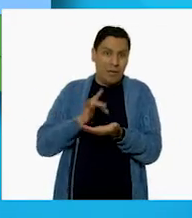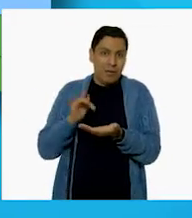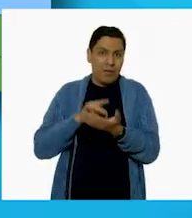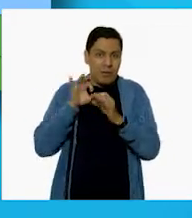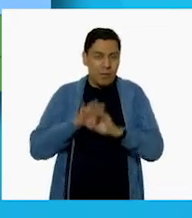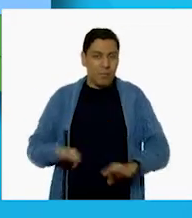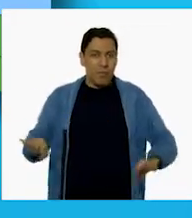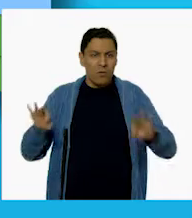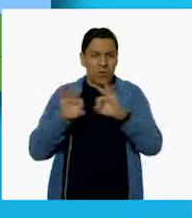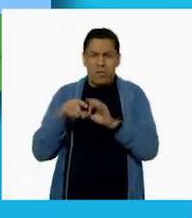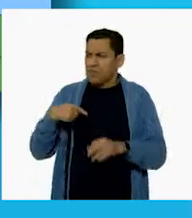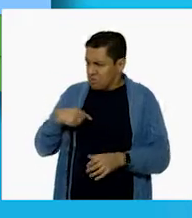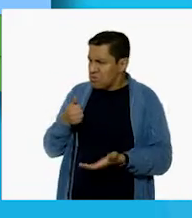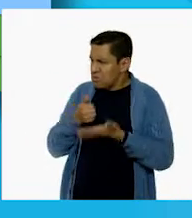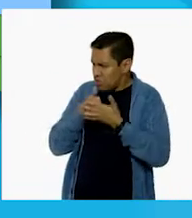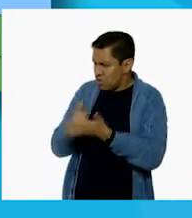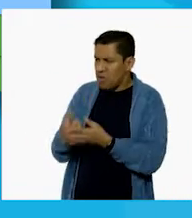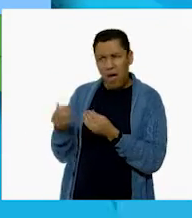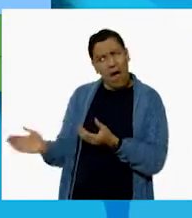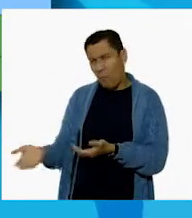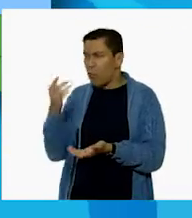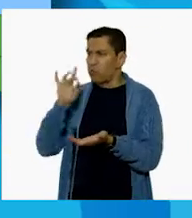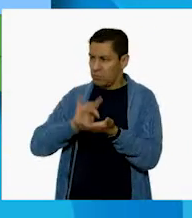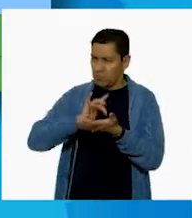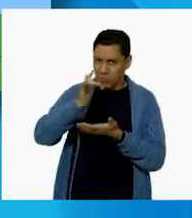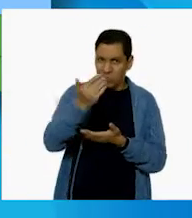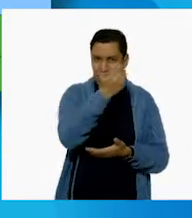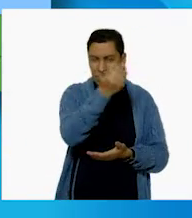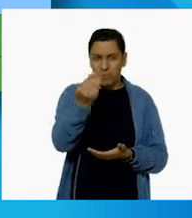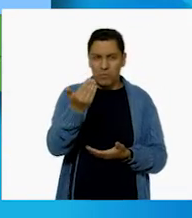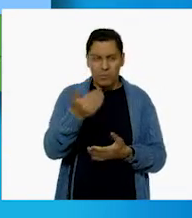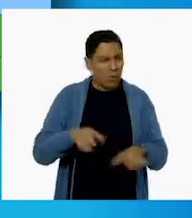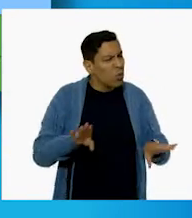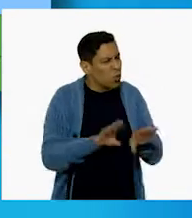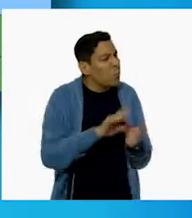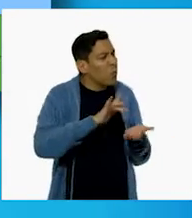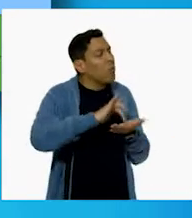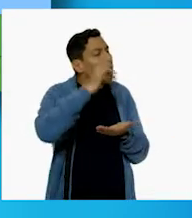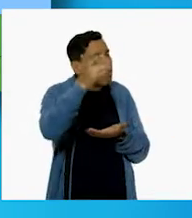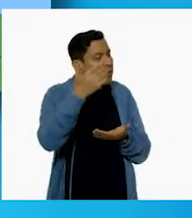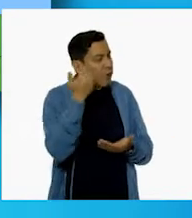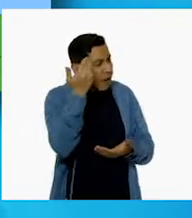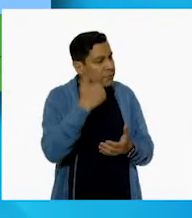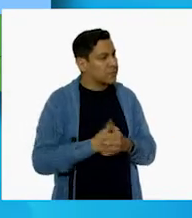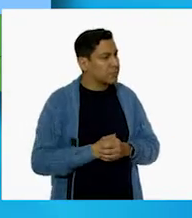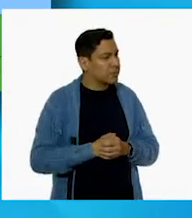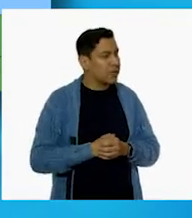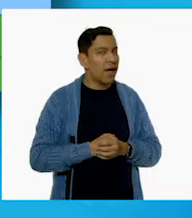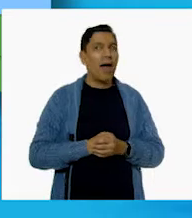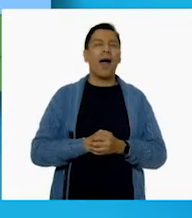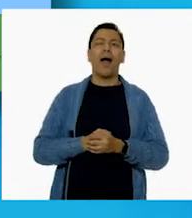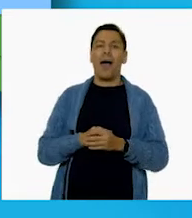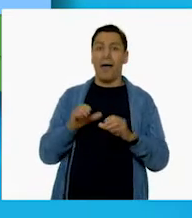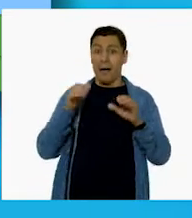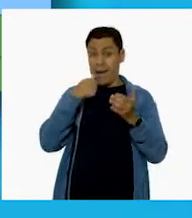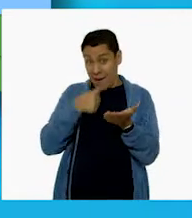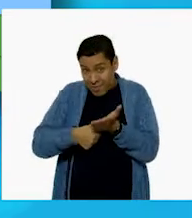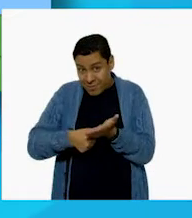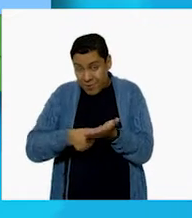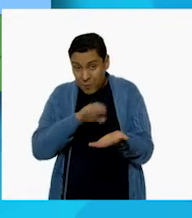Sí, yo te ayudo. Vamos a agradecerles. ¿De qué manera se te ocurre? ¿Les podemos hacer una carta?